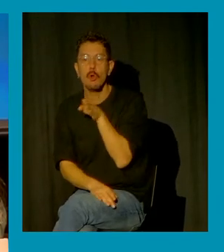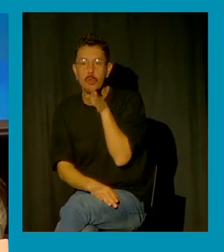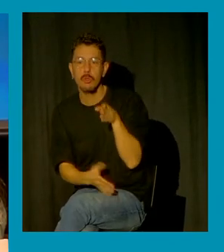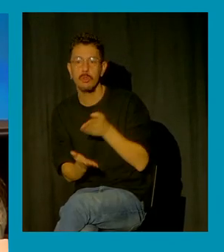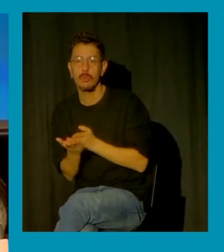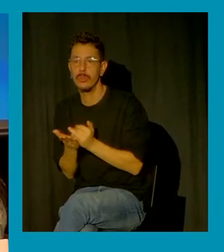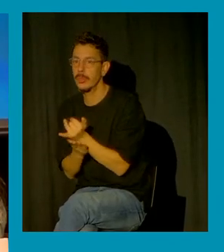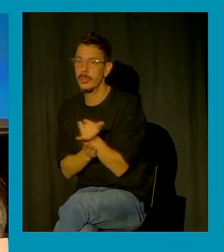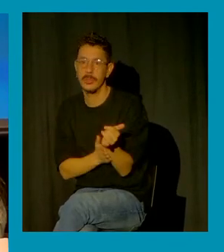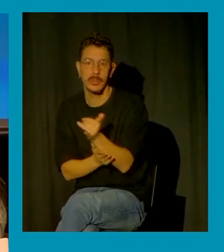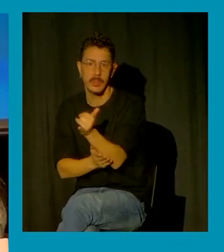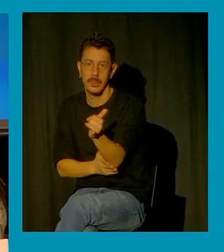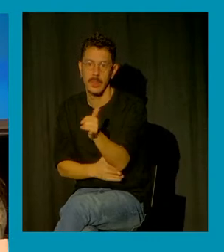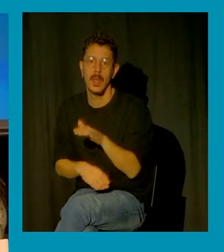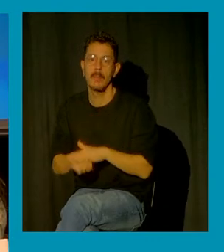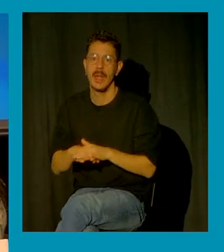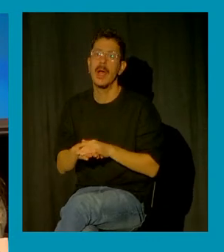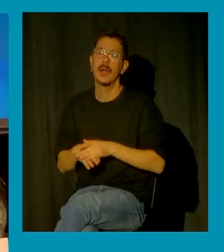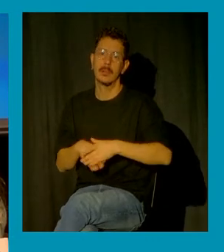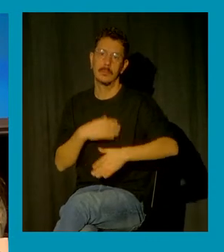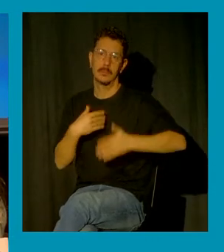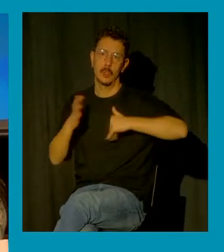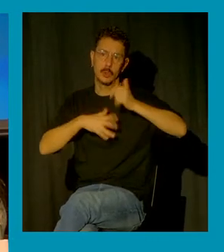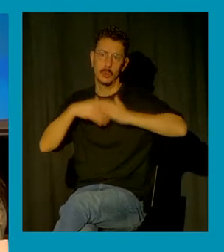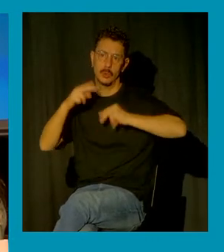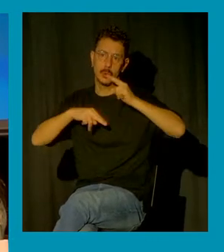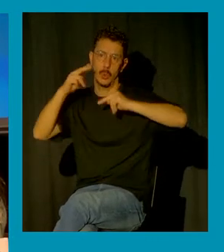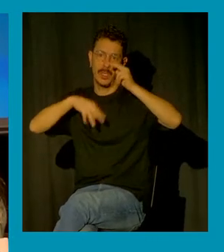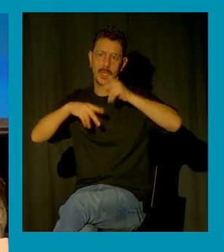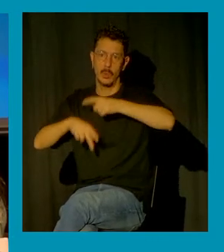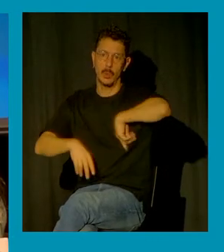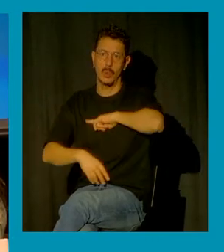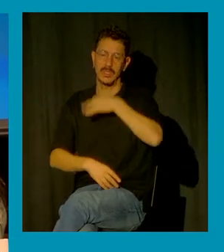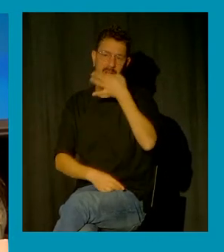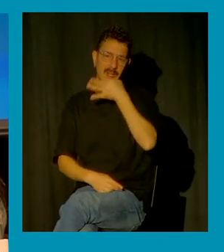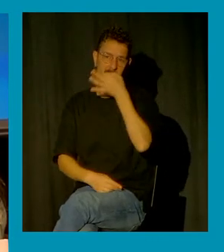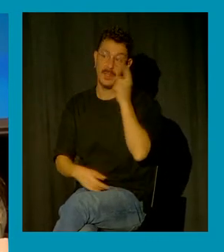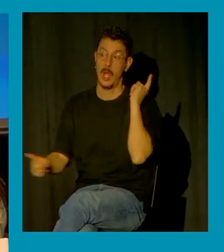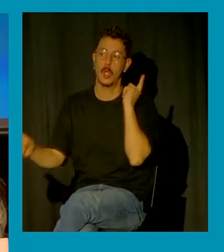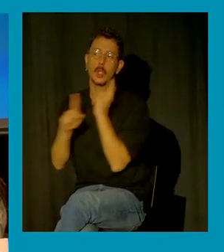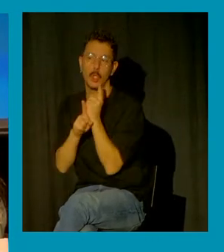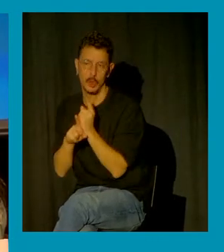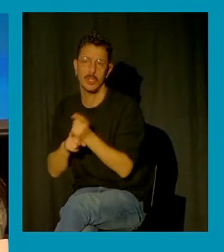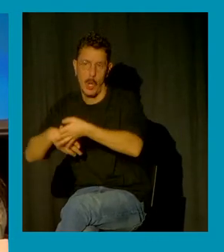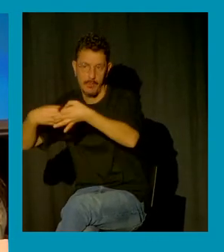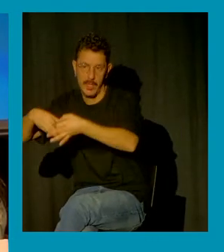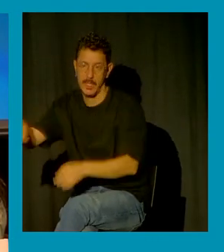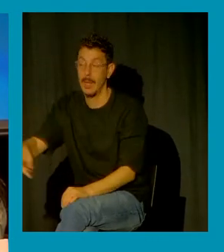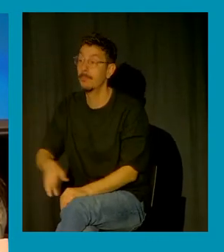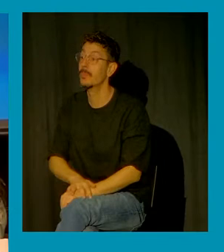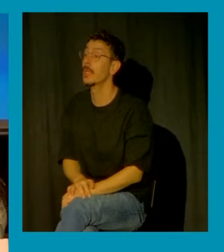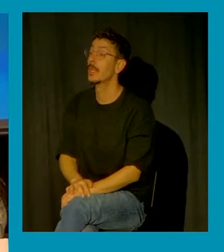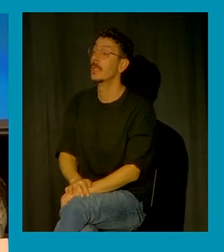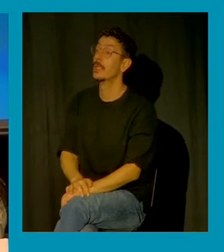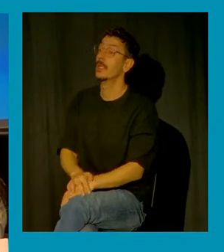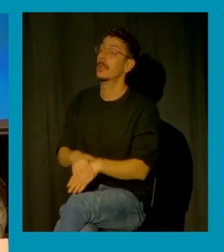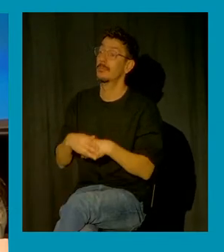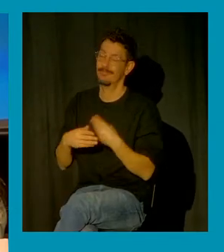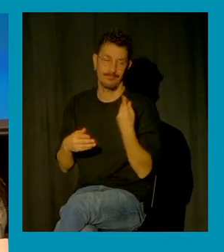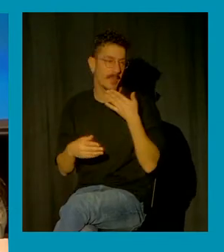a generar nuestra propia contranarrativa creo que eso ha sido magnífico de tener esta intervención de NERA y